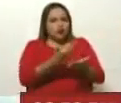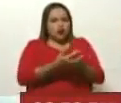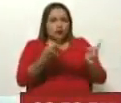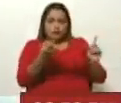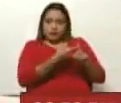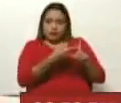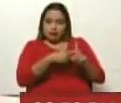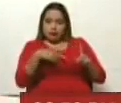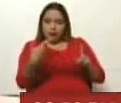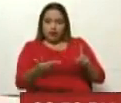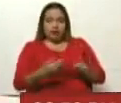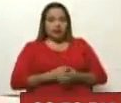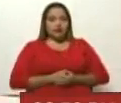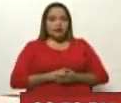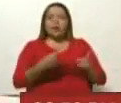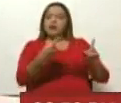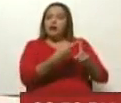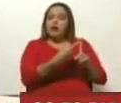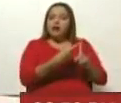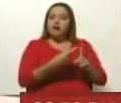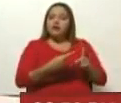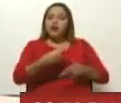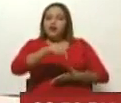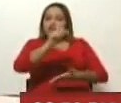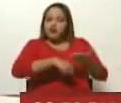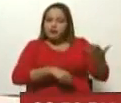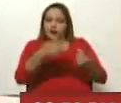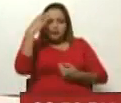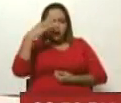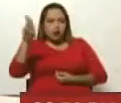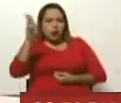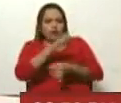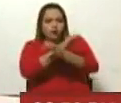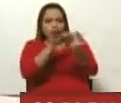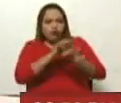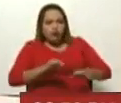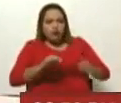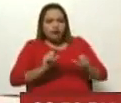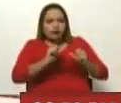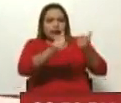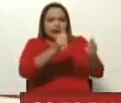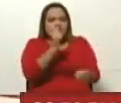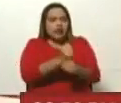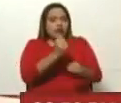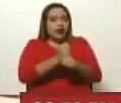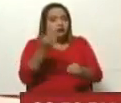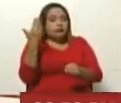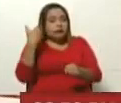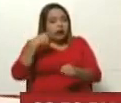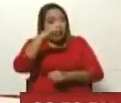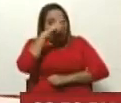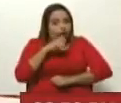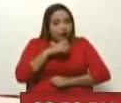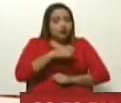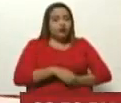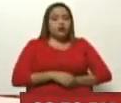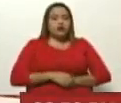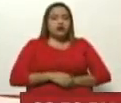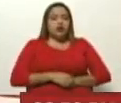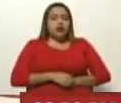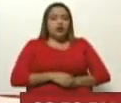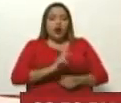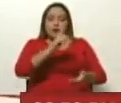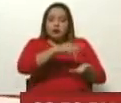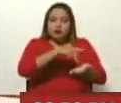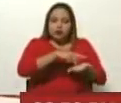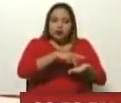primero que este mecanismo de México ha sido un mecanismo que se empieza a trabajar hace ya varios años con la presencia de Noruega.